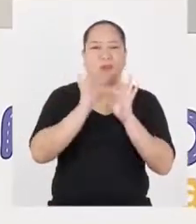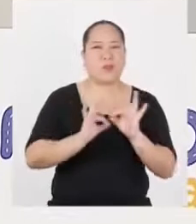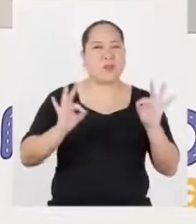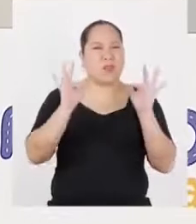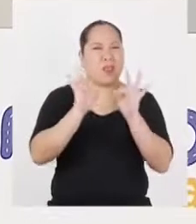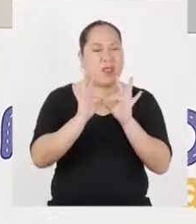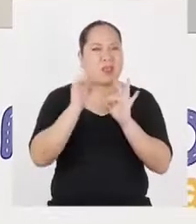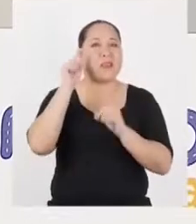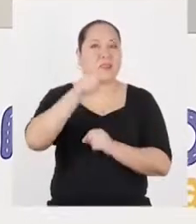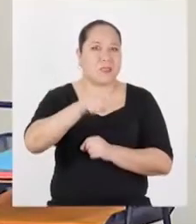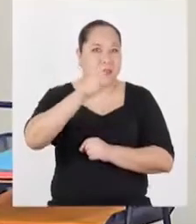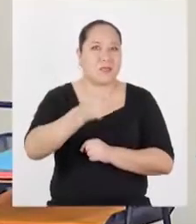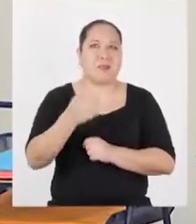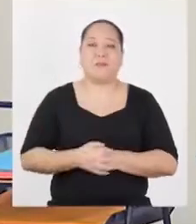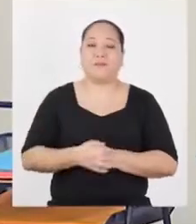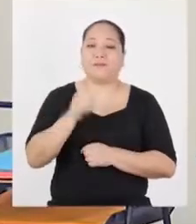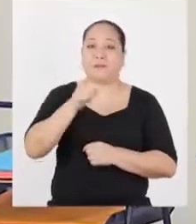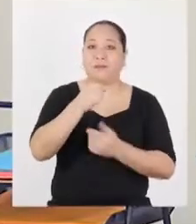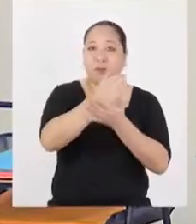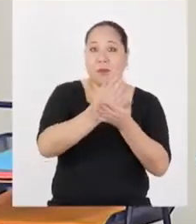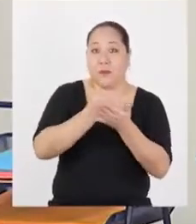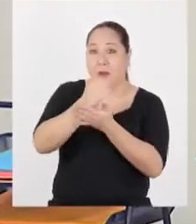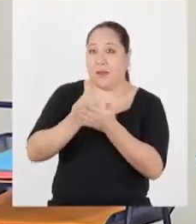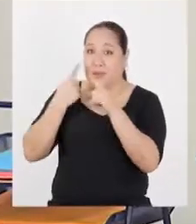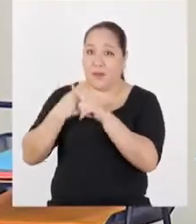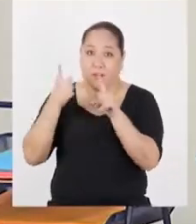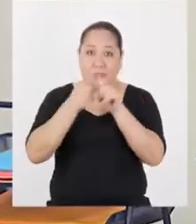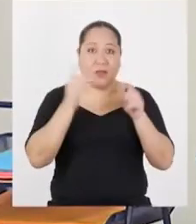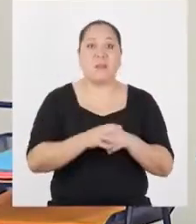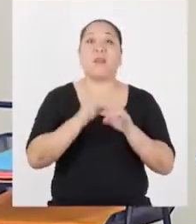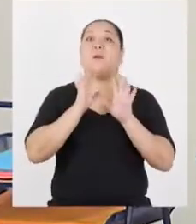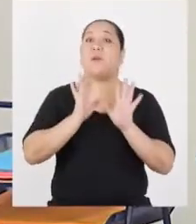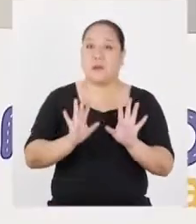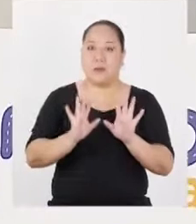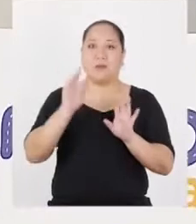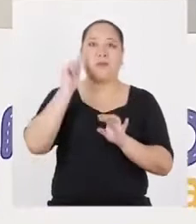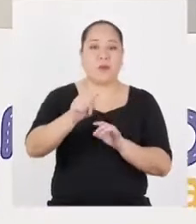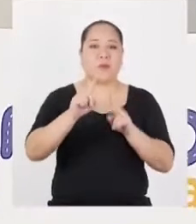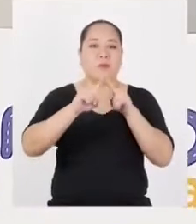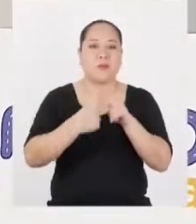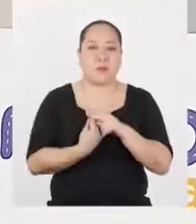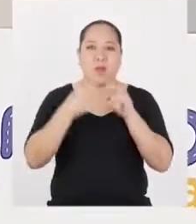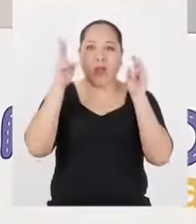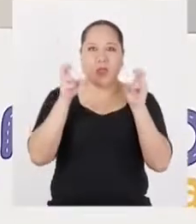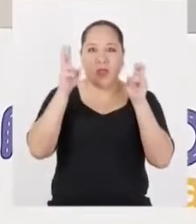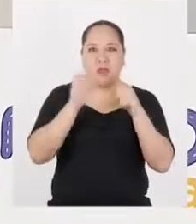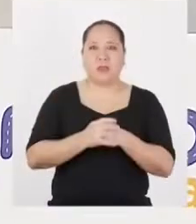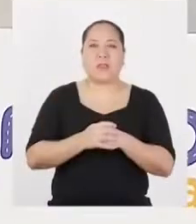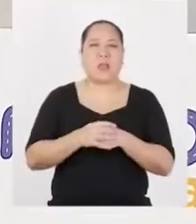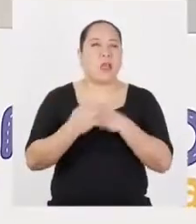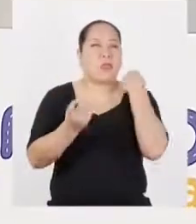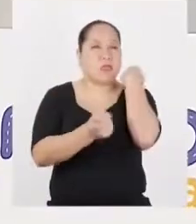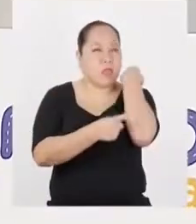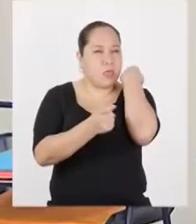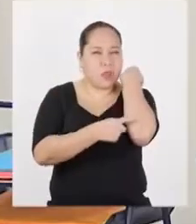delicado y súper necesario. Vamos a tener segmentos de distinto tipo, pero igual... Vamos a comenzar con el tema de la